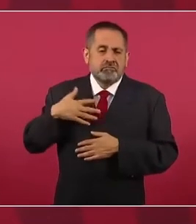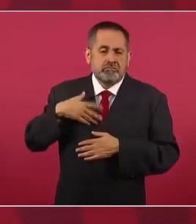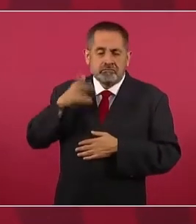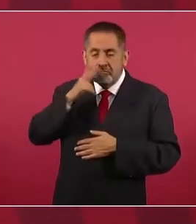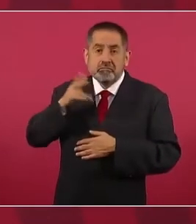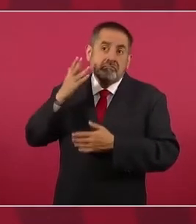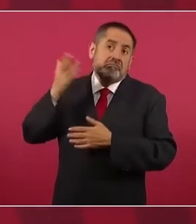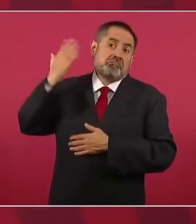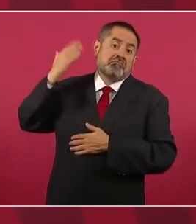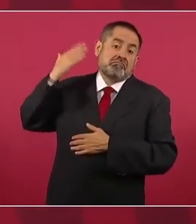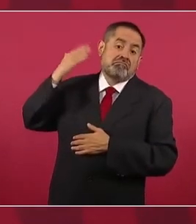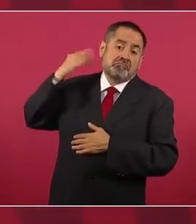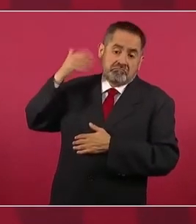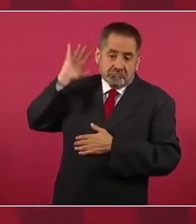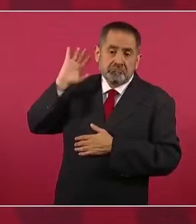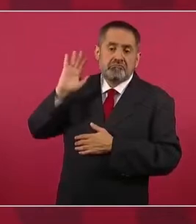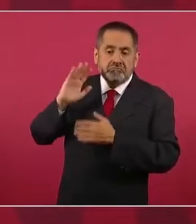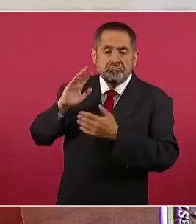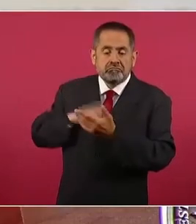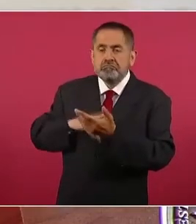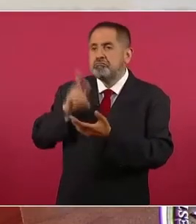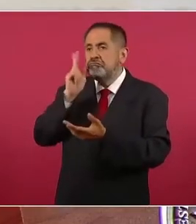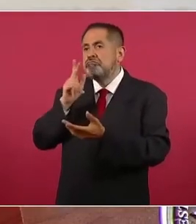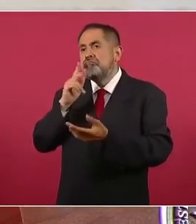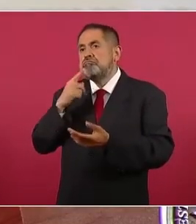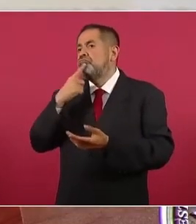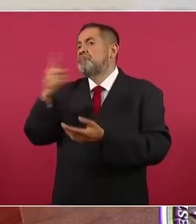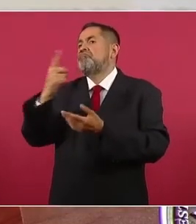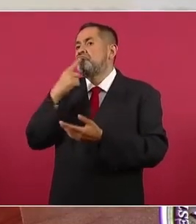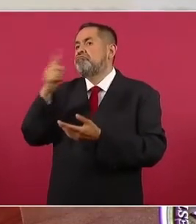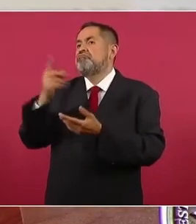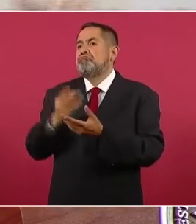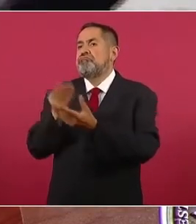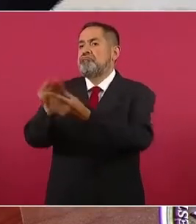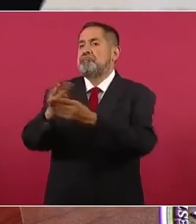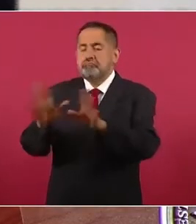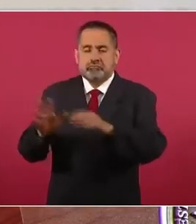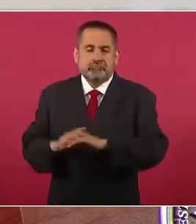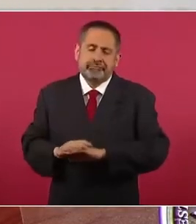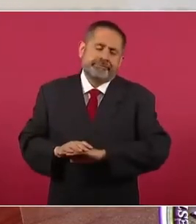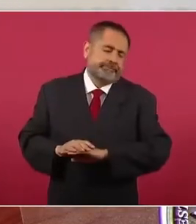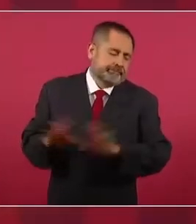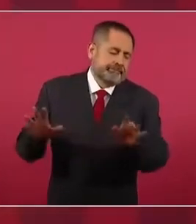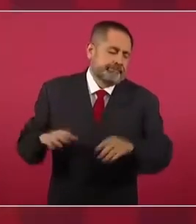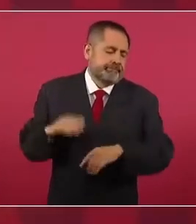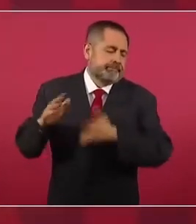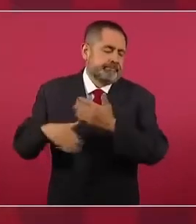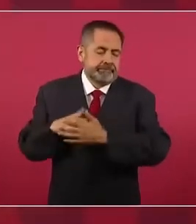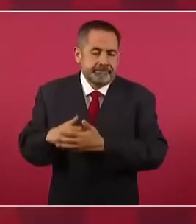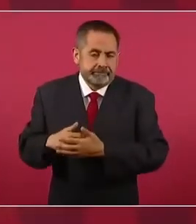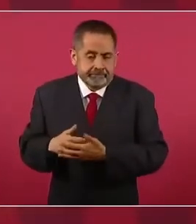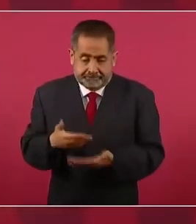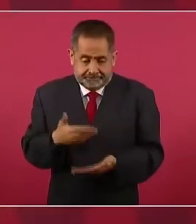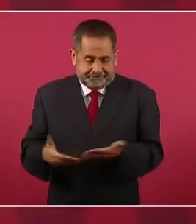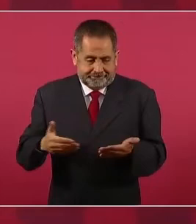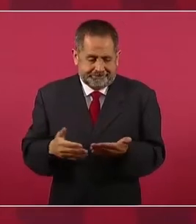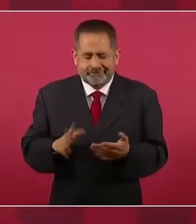presenté cuando estaba yo en la oposición. Pero ya creo que